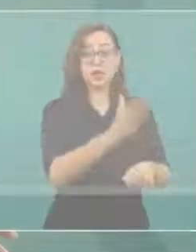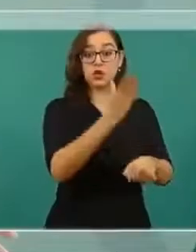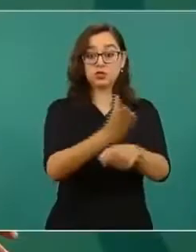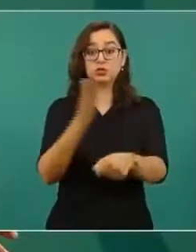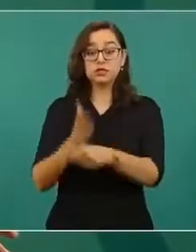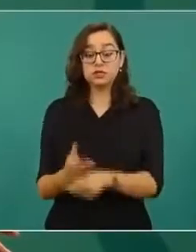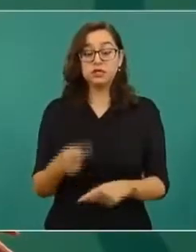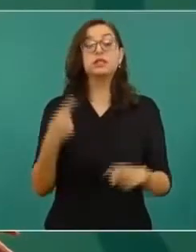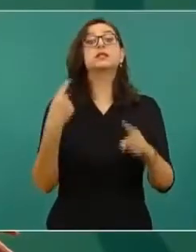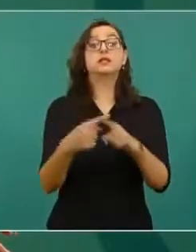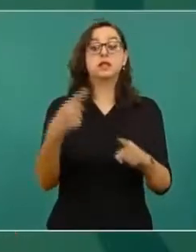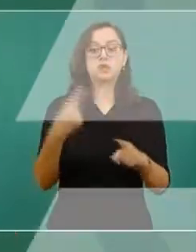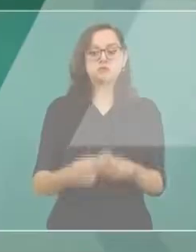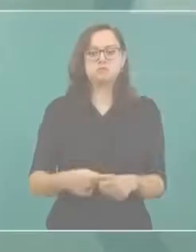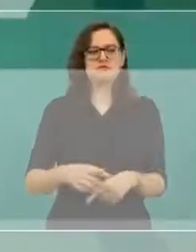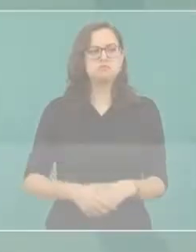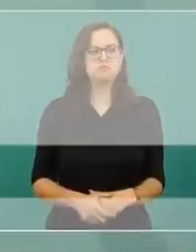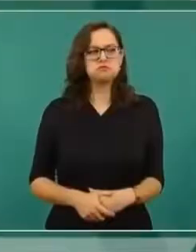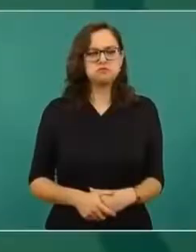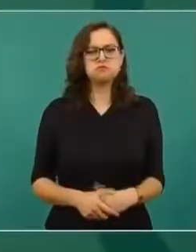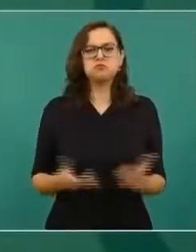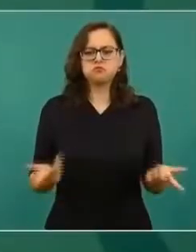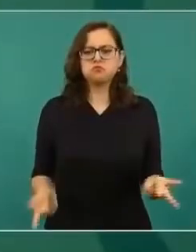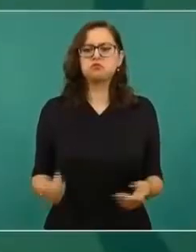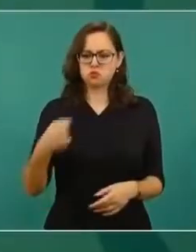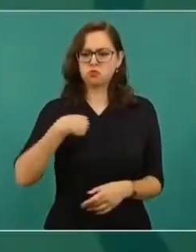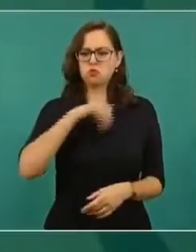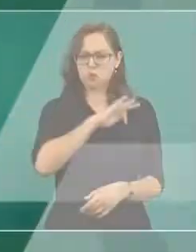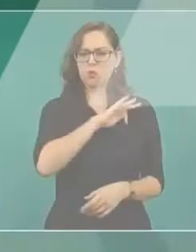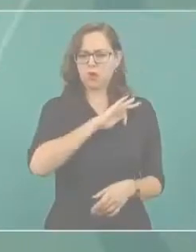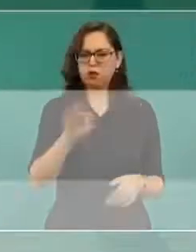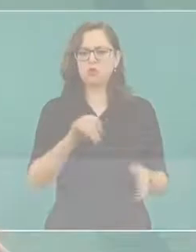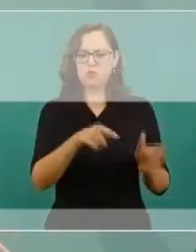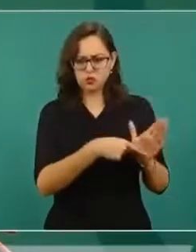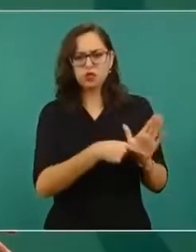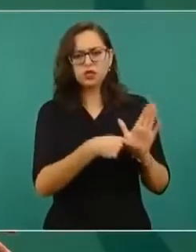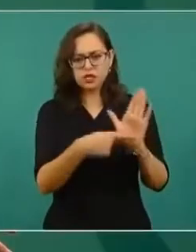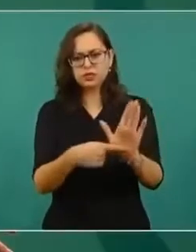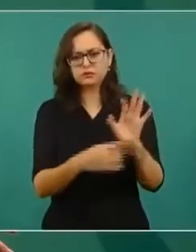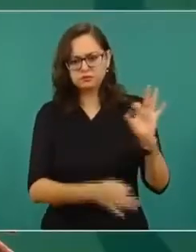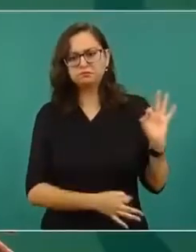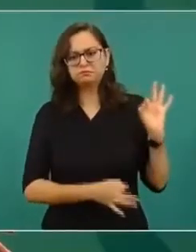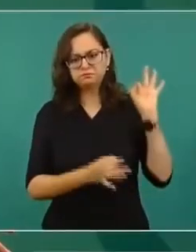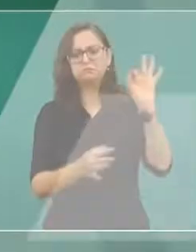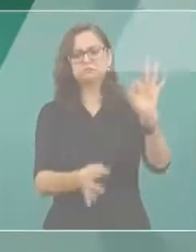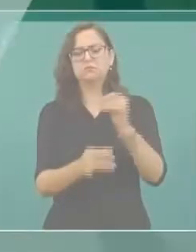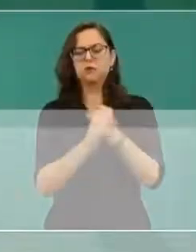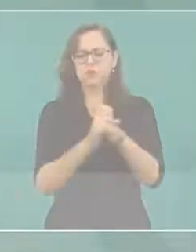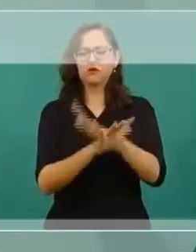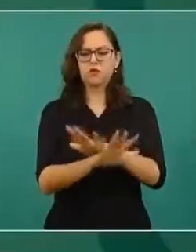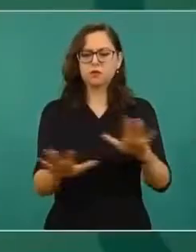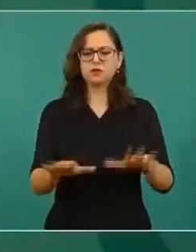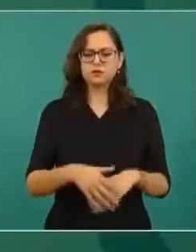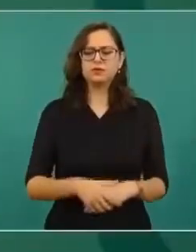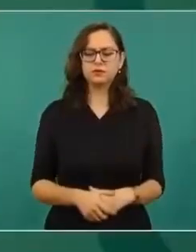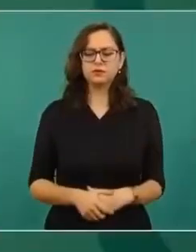podríamos darlo a conocer. Podríamos informar,